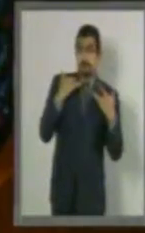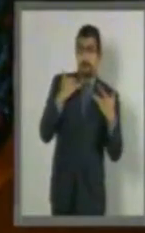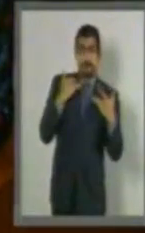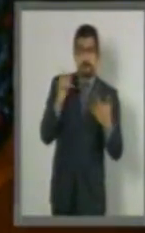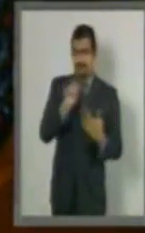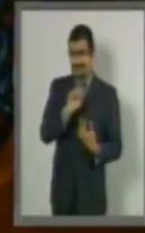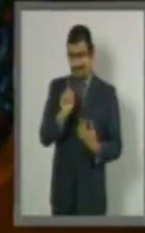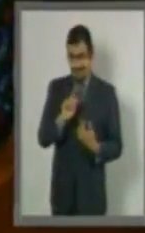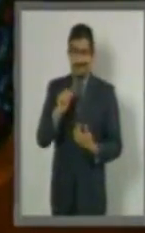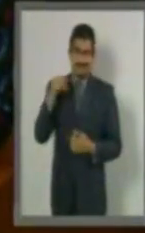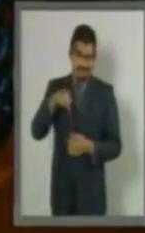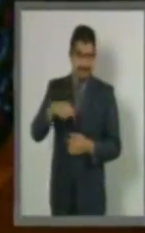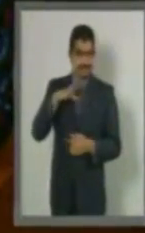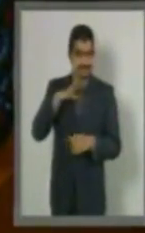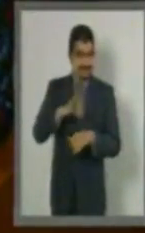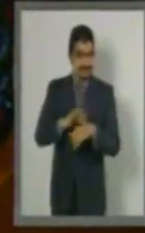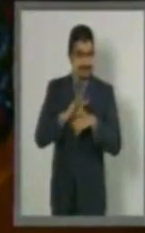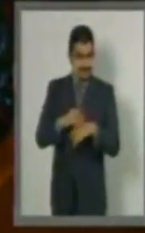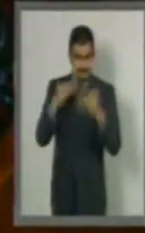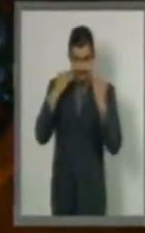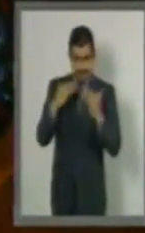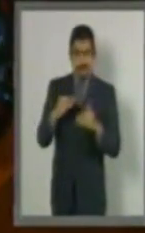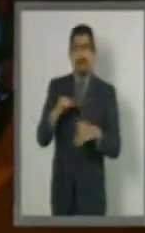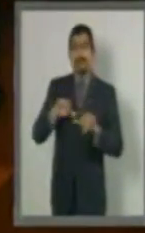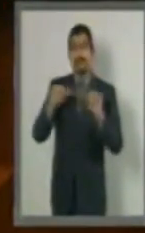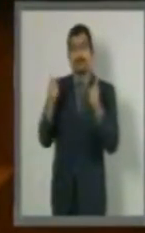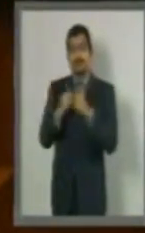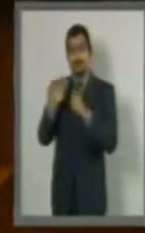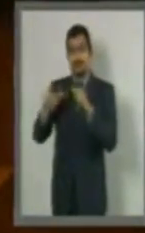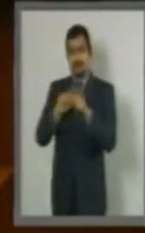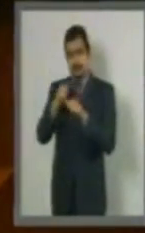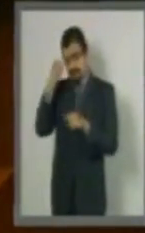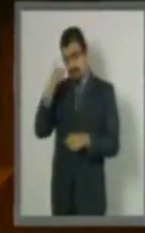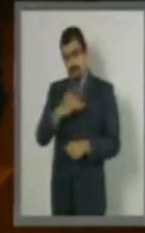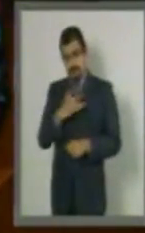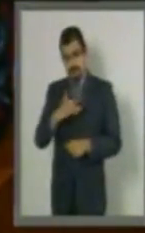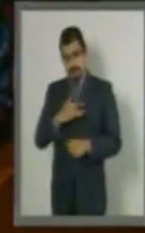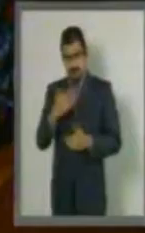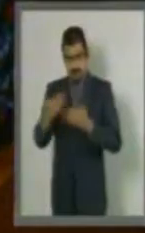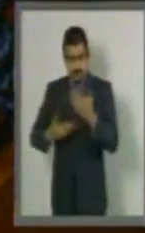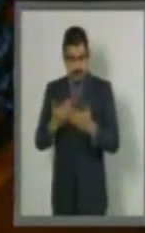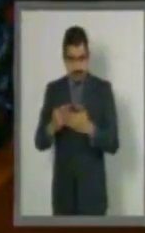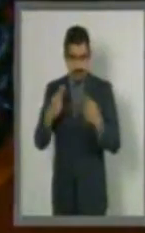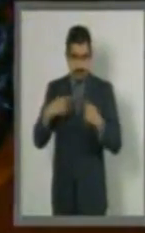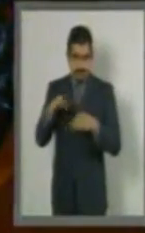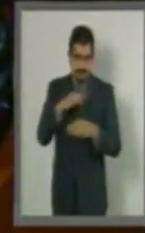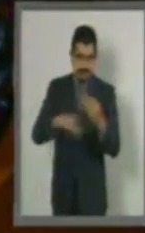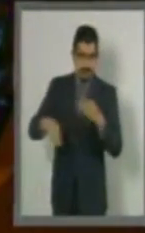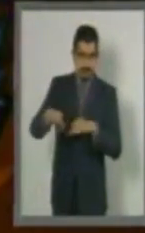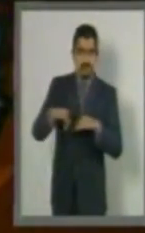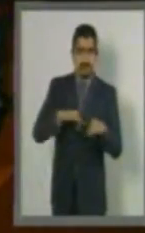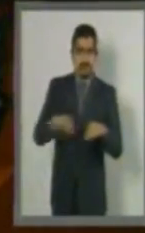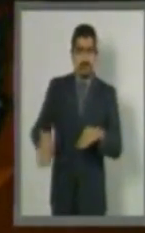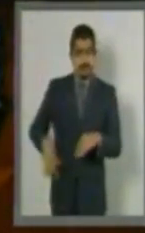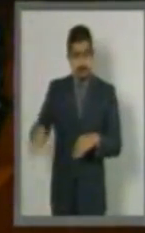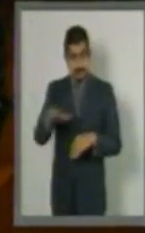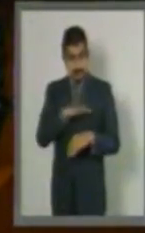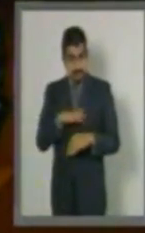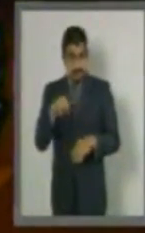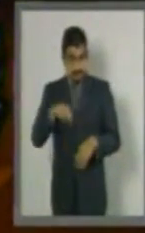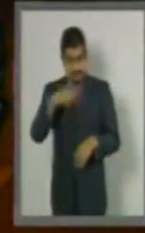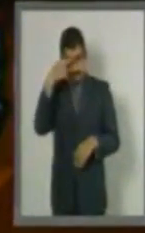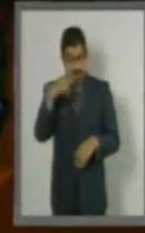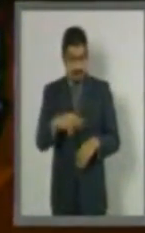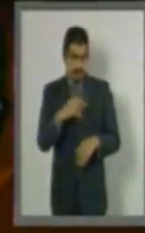problemática. De acuerdo con la Asociación Nacional de Cardiólogos al Servicio de los Trabajadores del Estado, en nuestro país